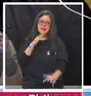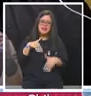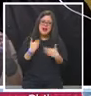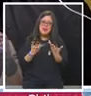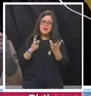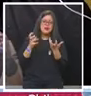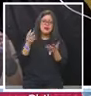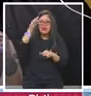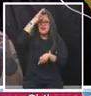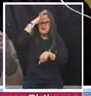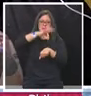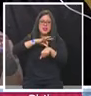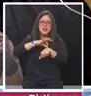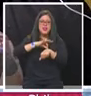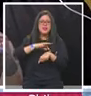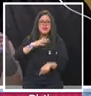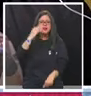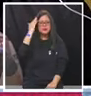del Alzheimer, mi amor.